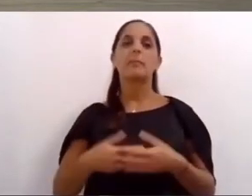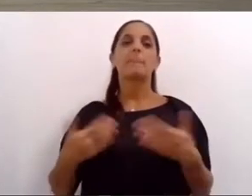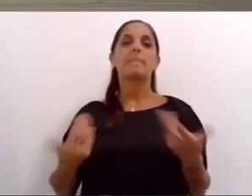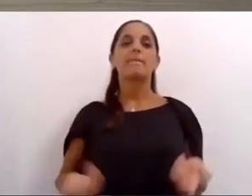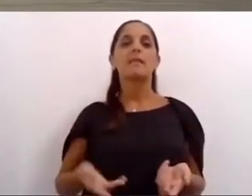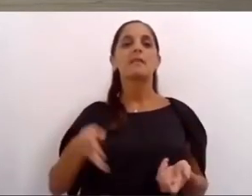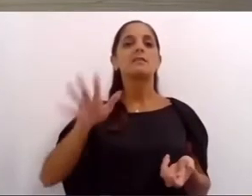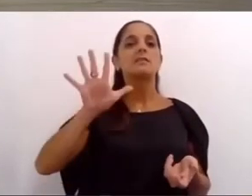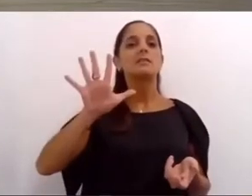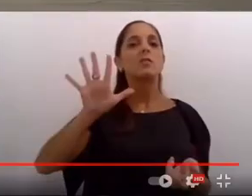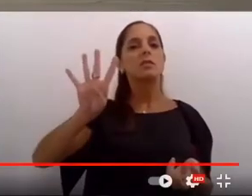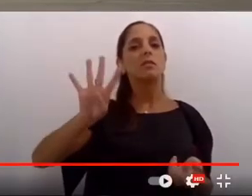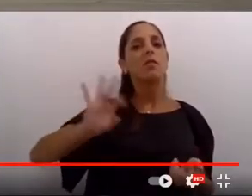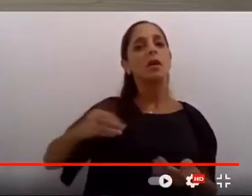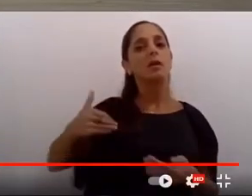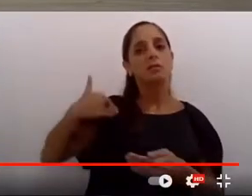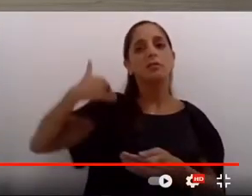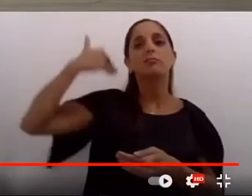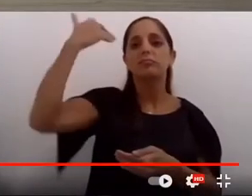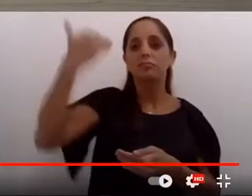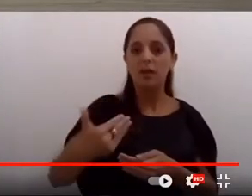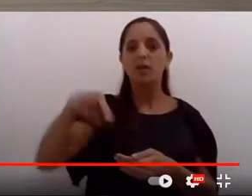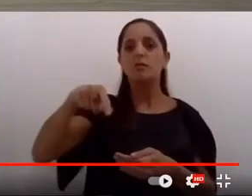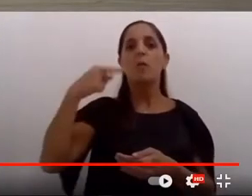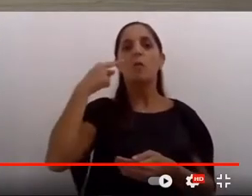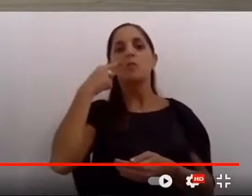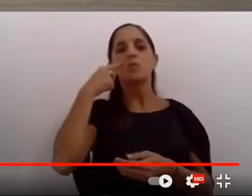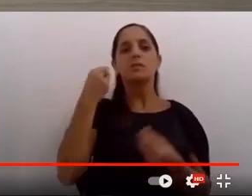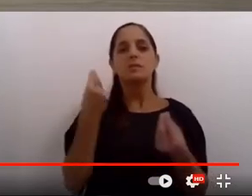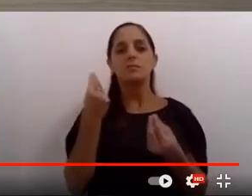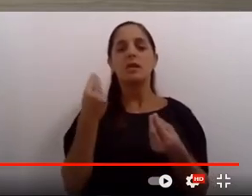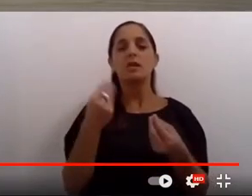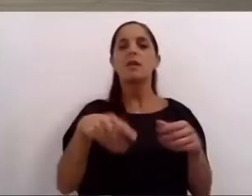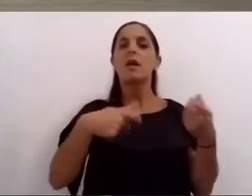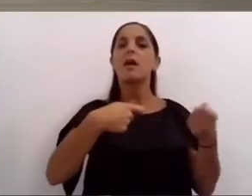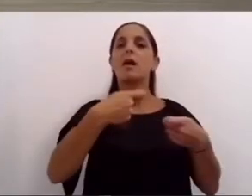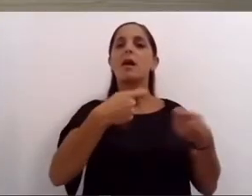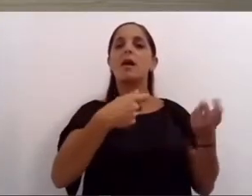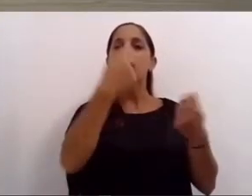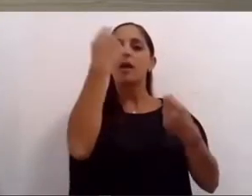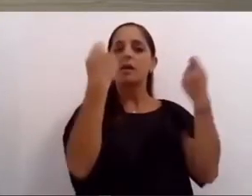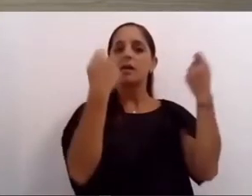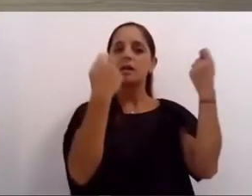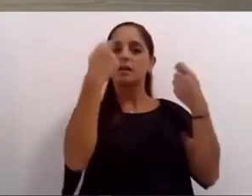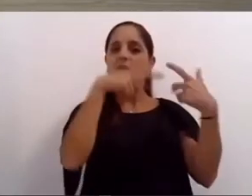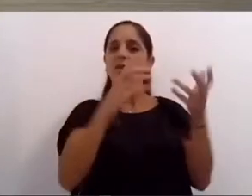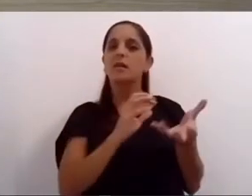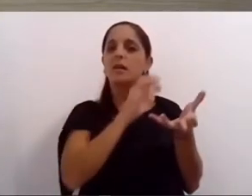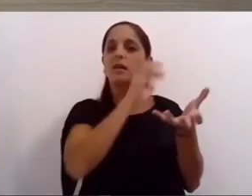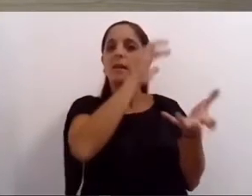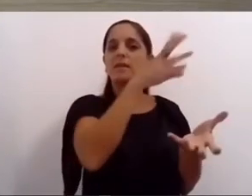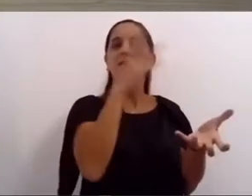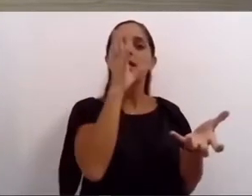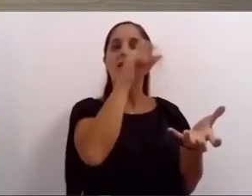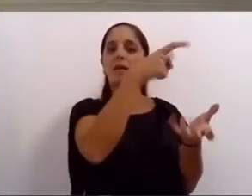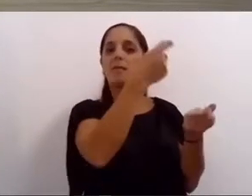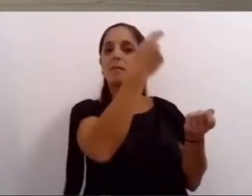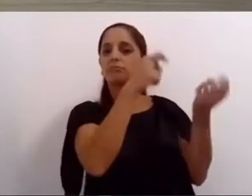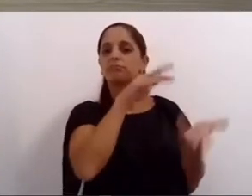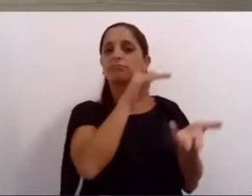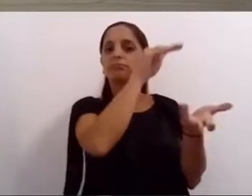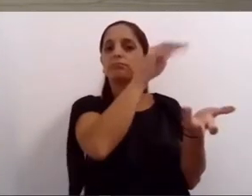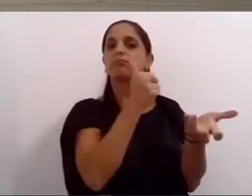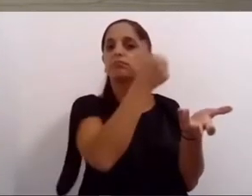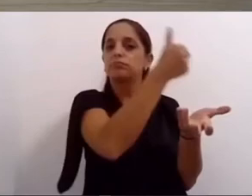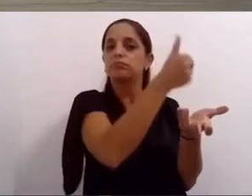años la municipalidad de Rosario volvió al mercado de capitales creamos el programa de letras del tesoro con el acompañamiento